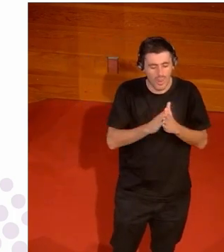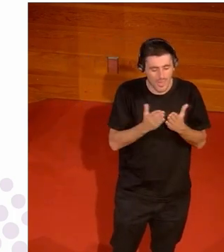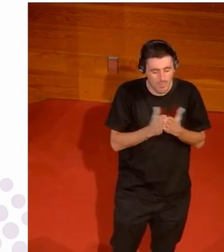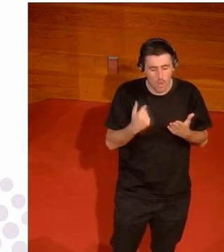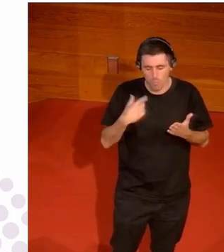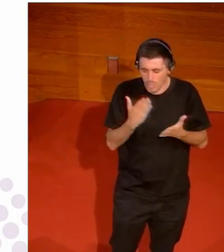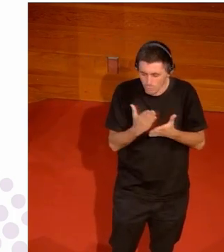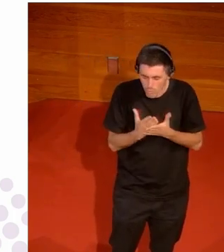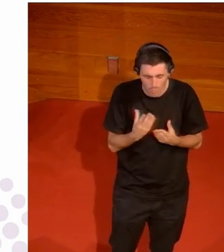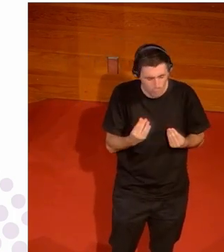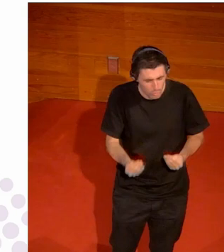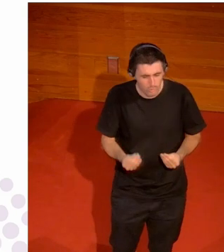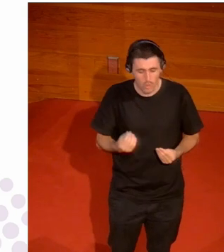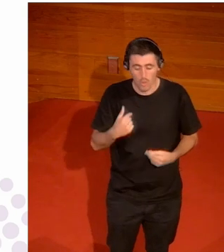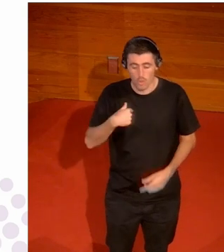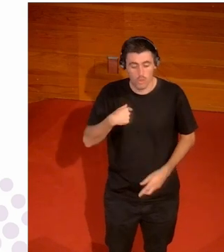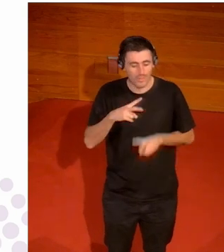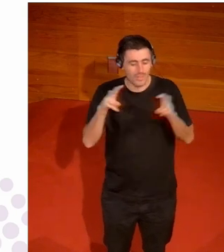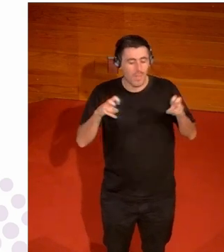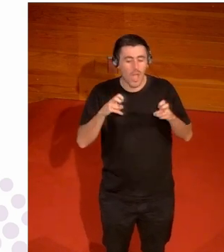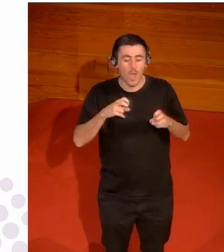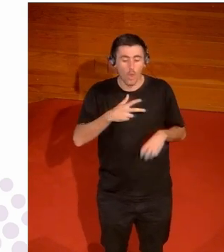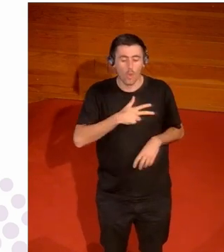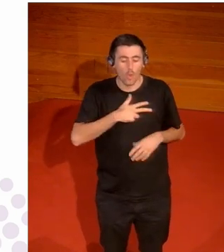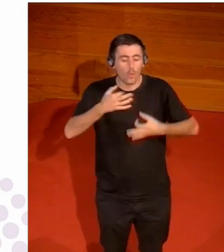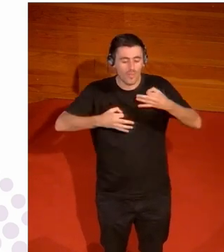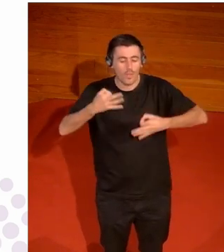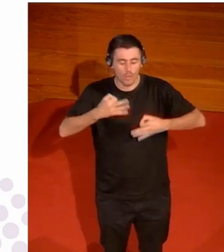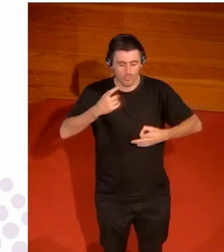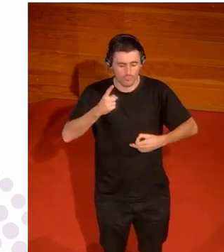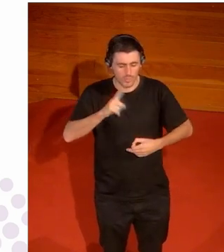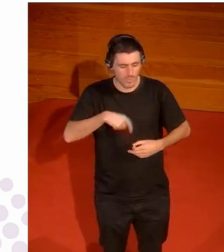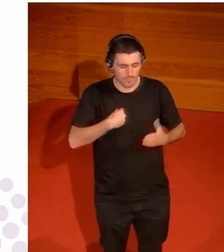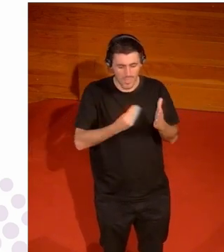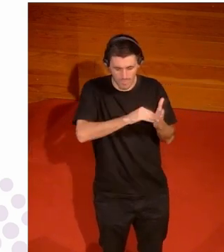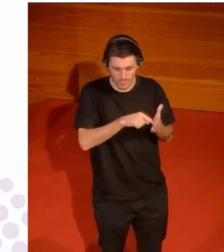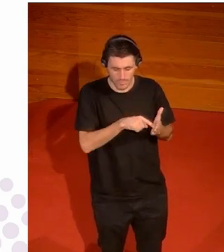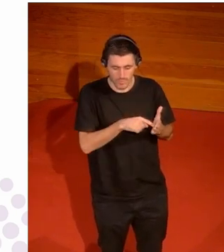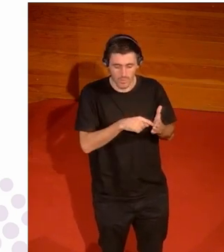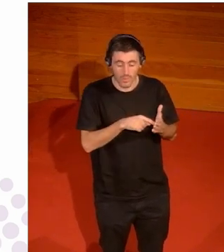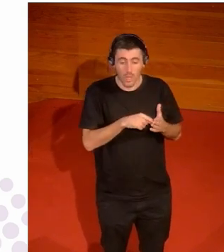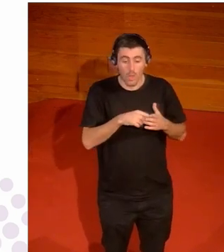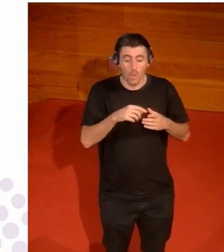estudios y yo la sigo mucho porque ella desde el nivel jurídico también aporta en los Juegos de Río cogieron